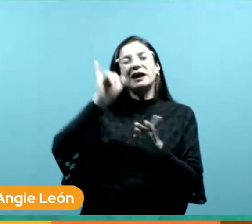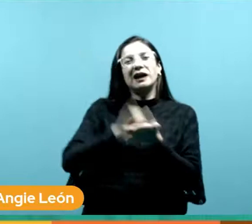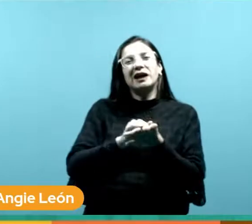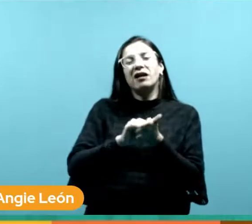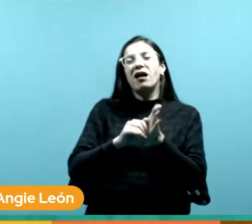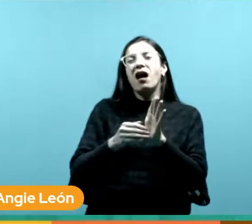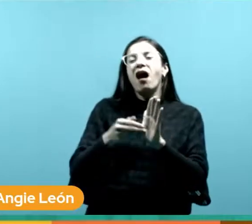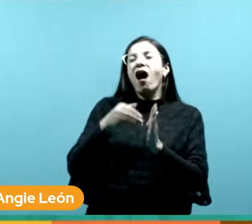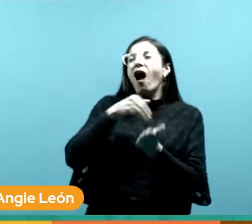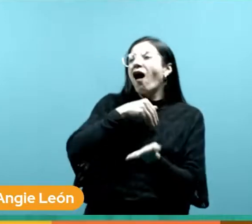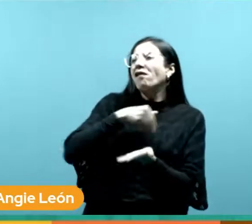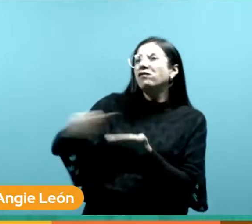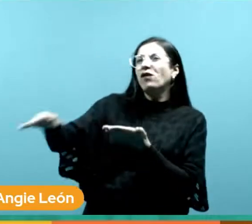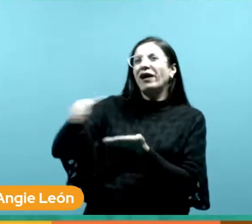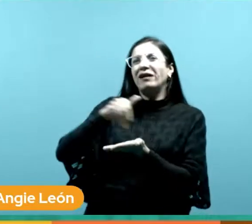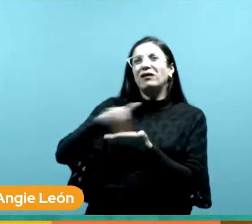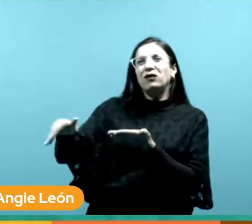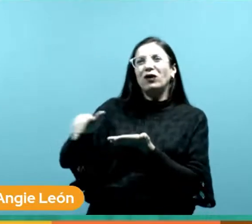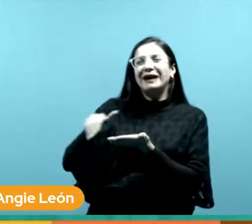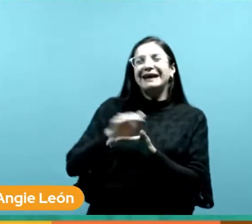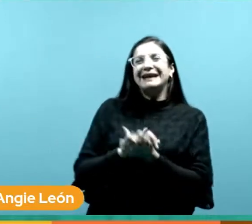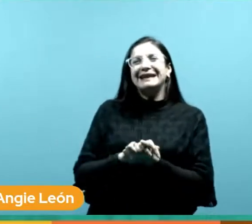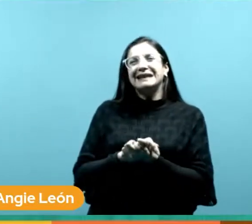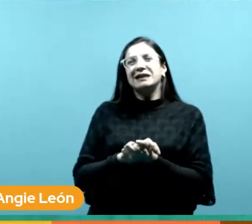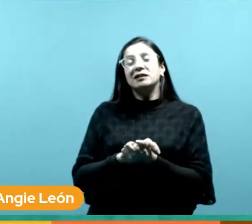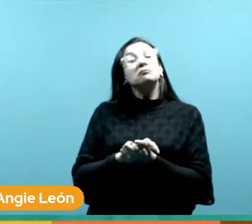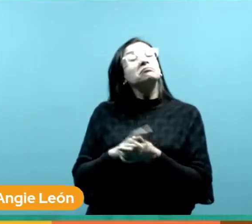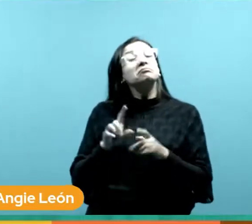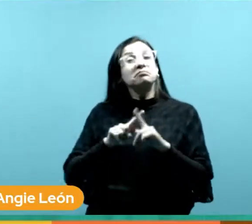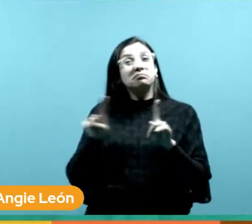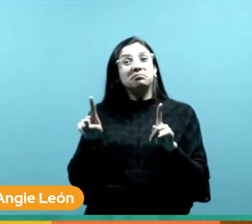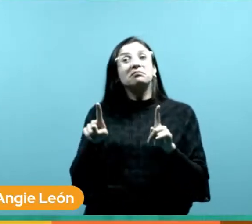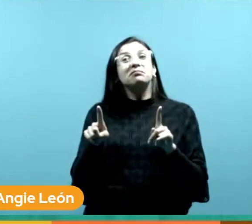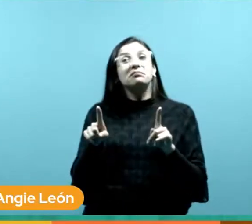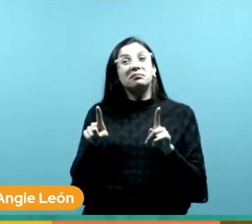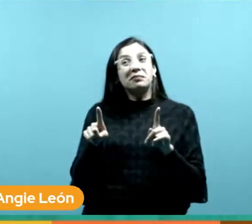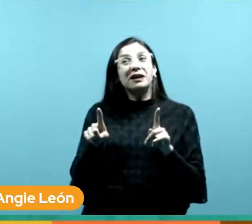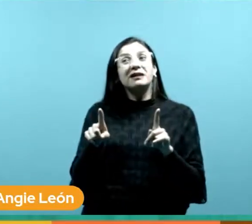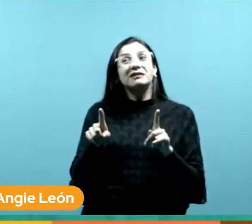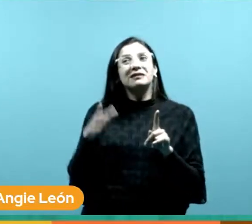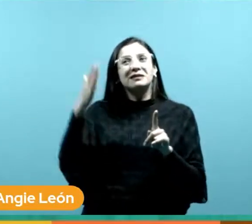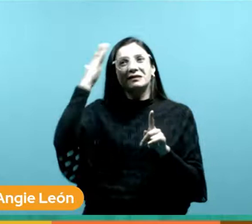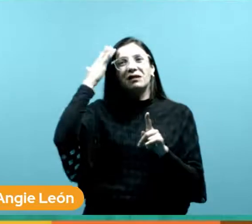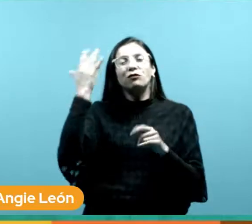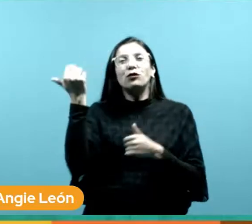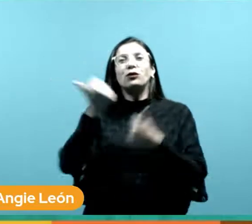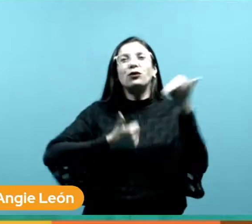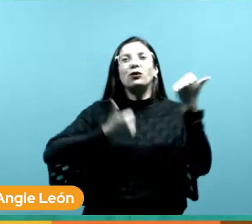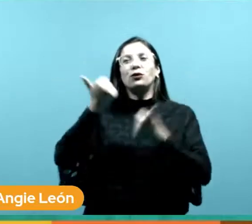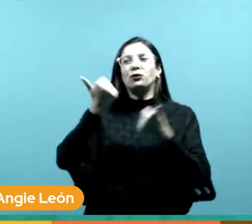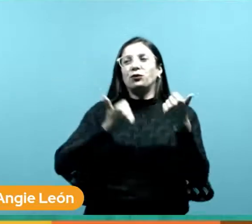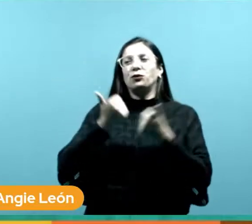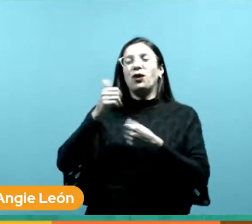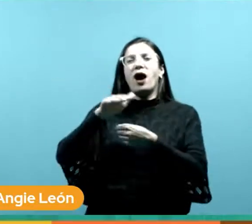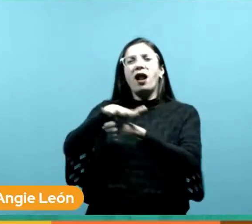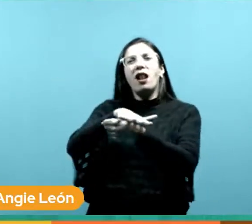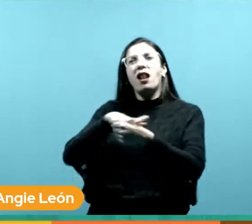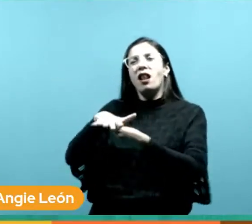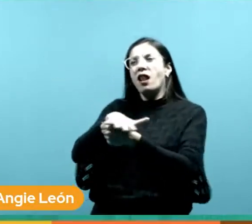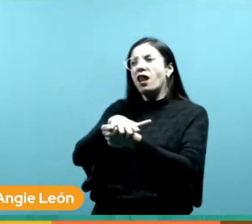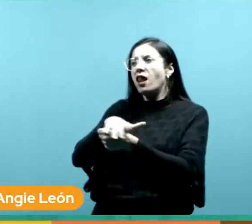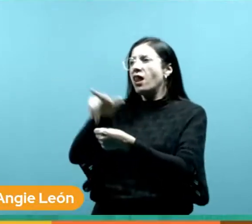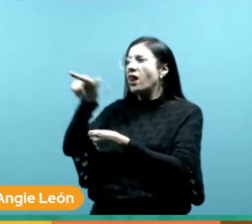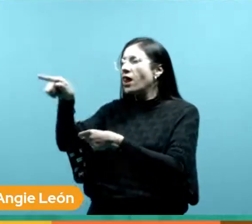o sea buscar qué eventos se convirtieron en no eventos como dice Trudiot en el archivo para